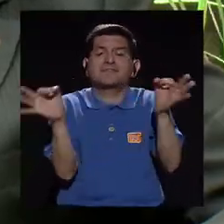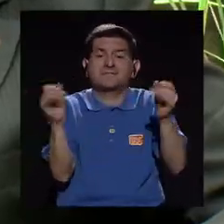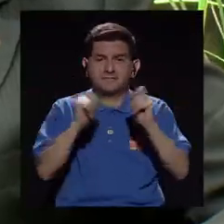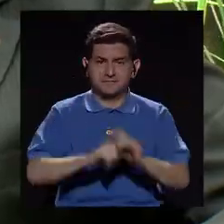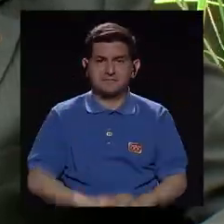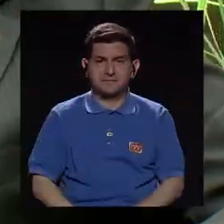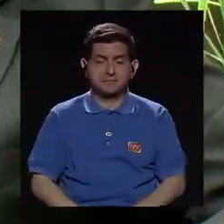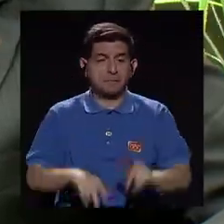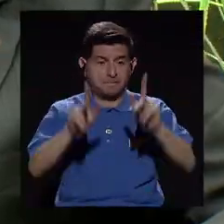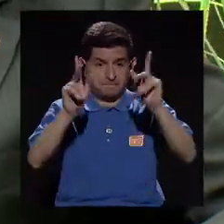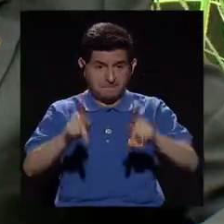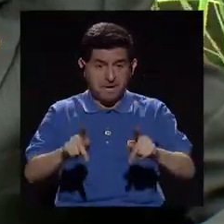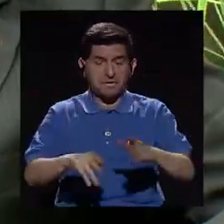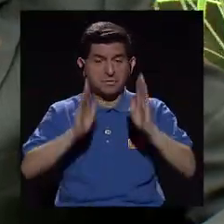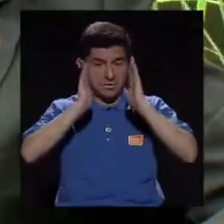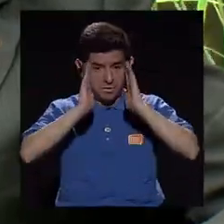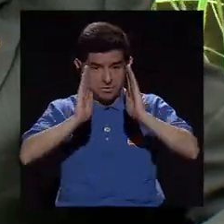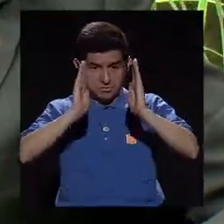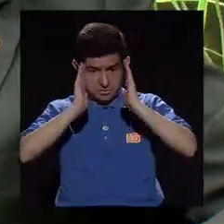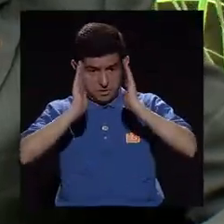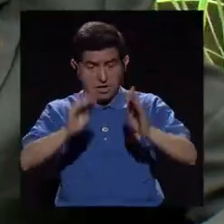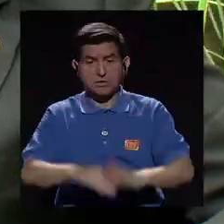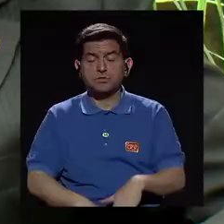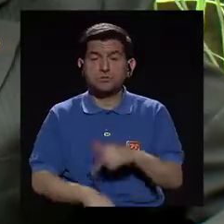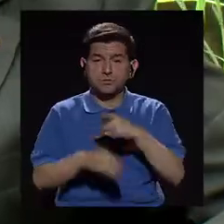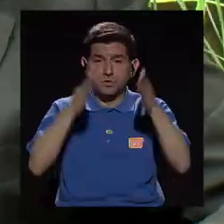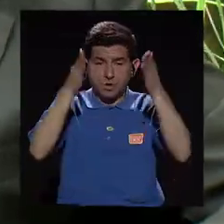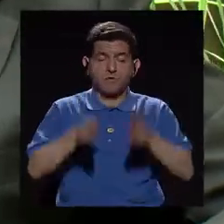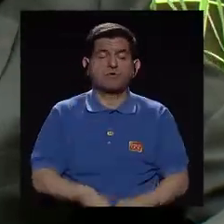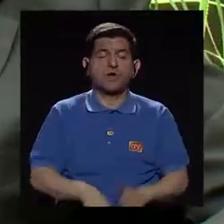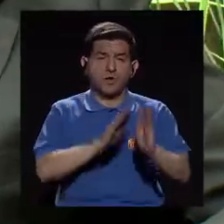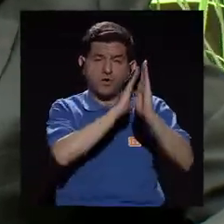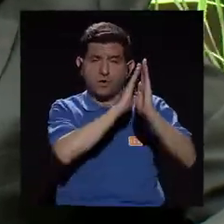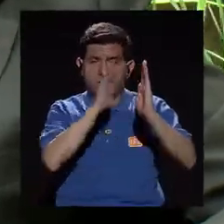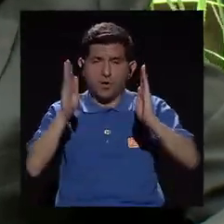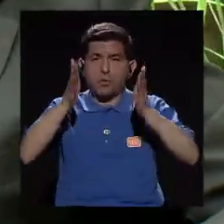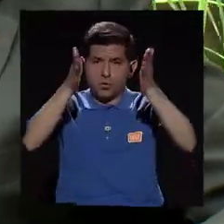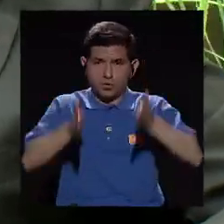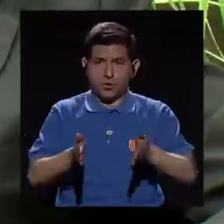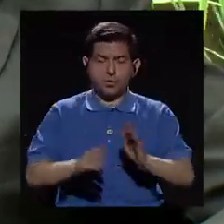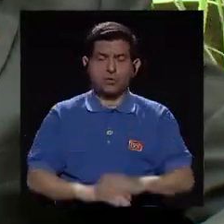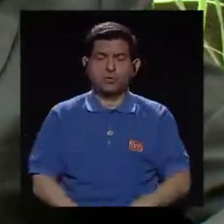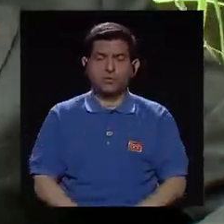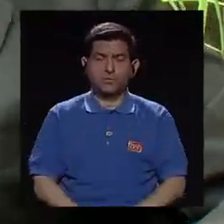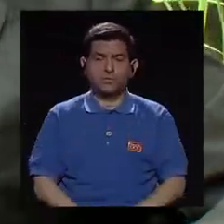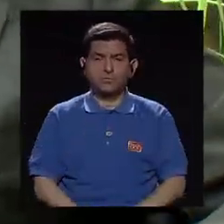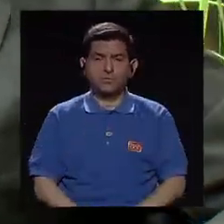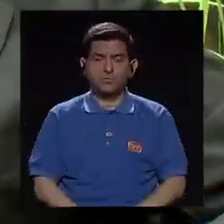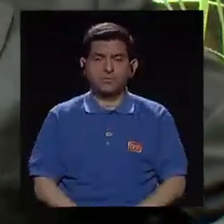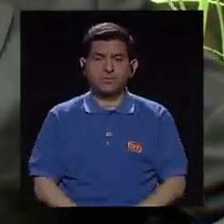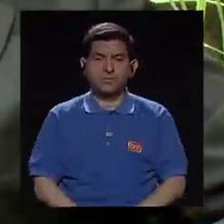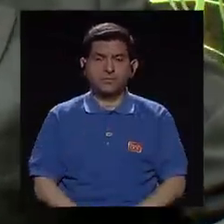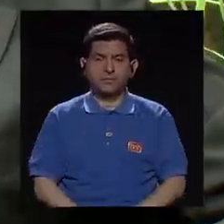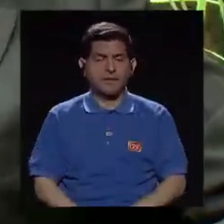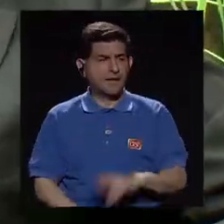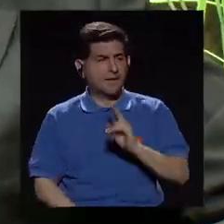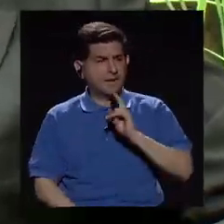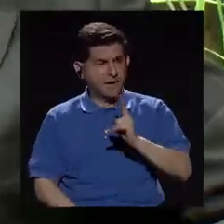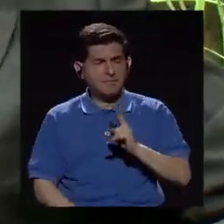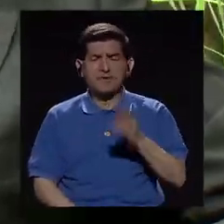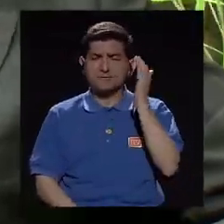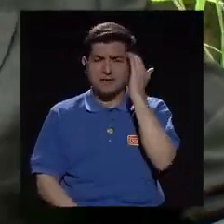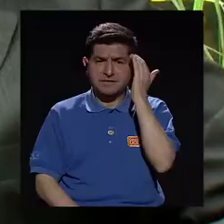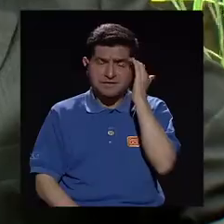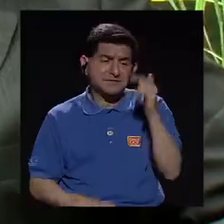gratuitos y las personas son atendidas por profesionales en bibliotecología. Entonces, realmente es